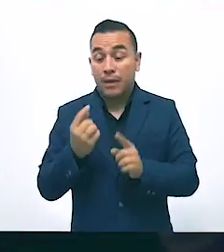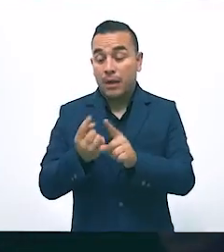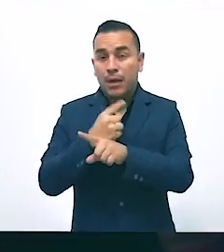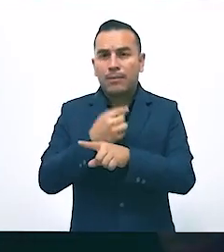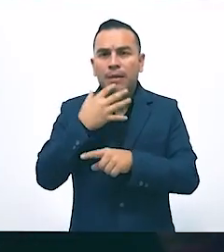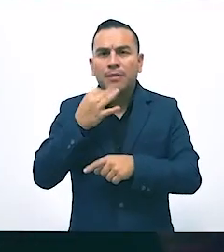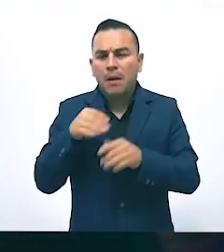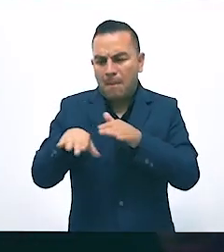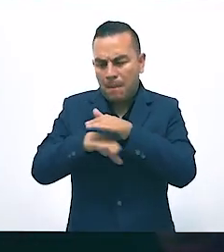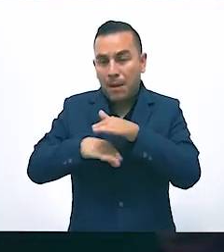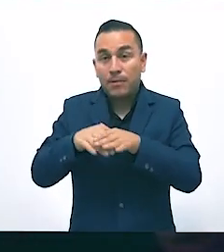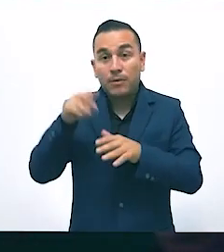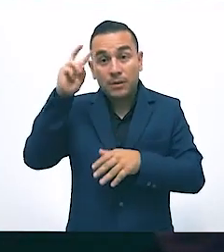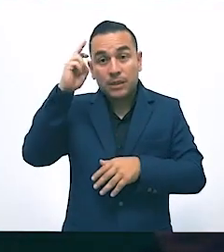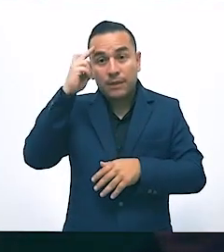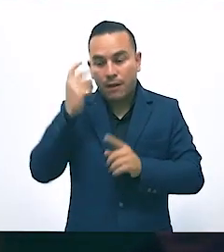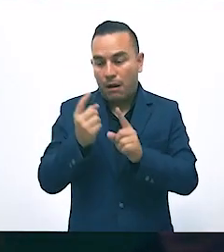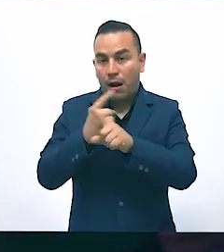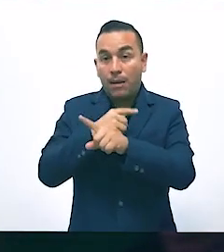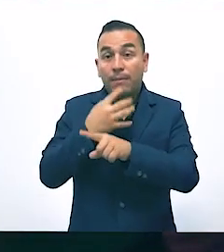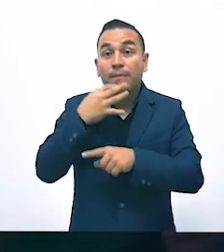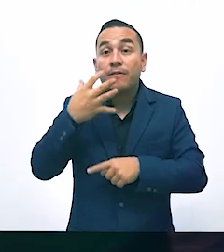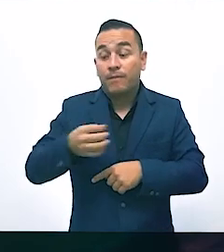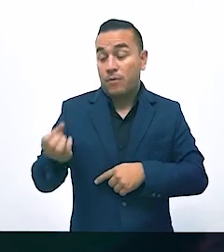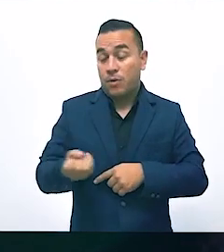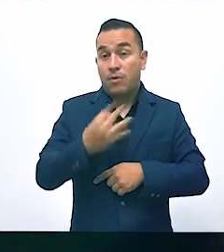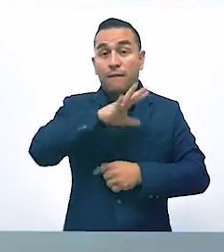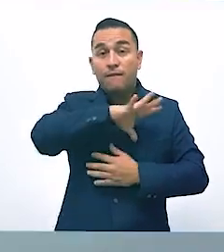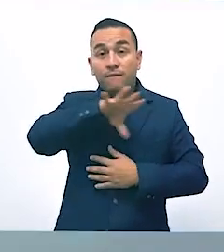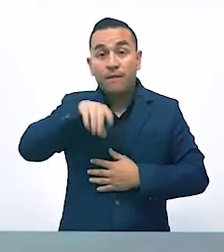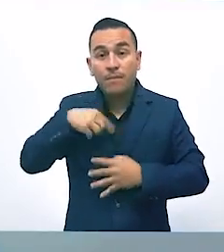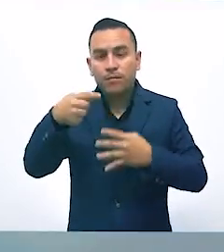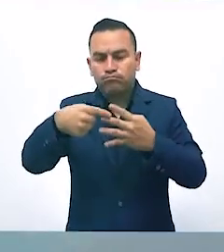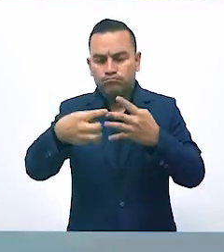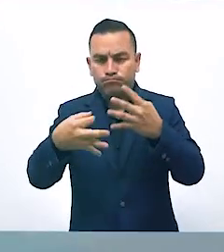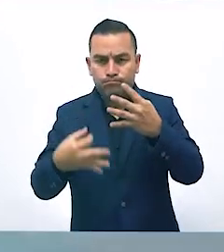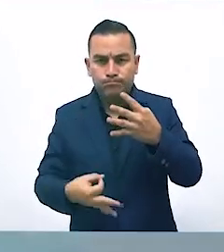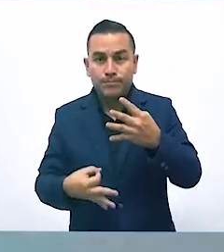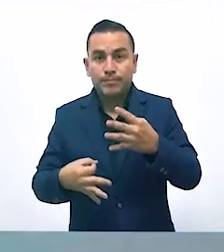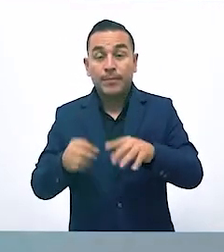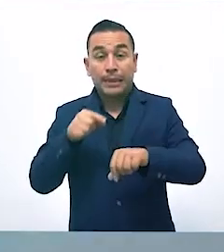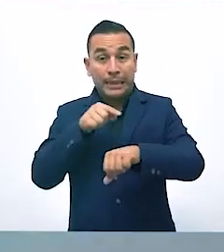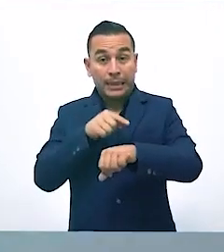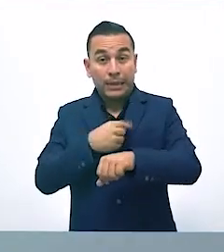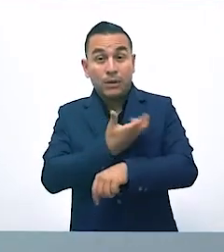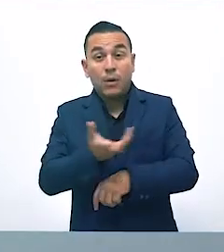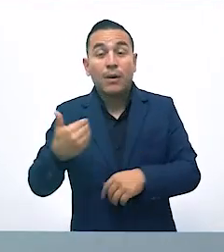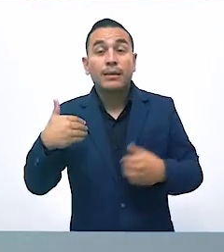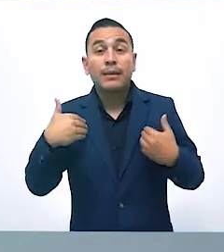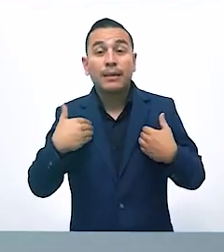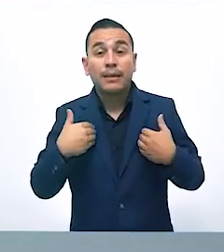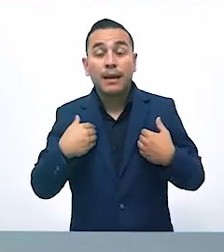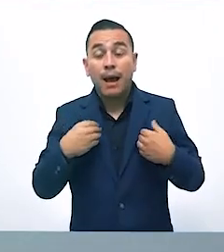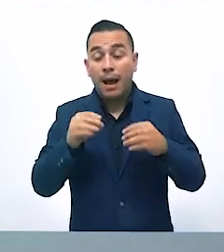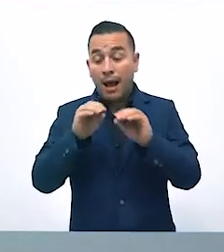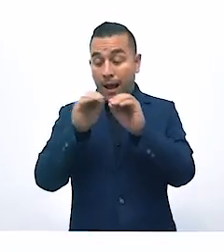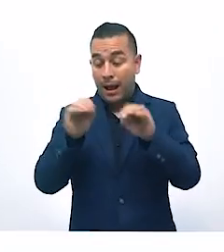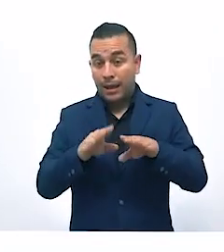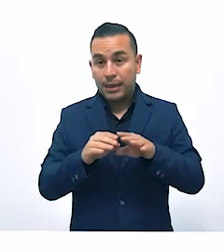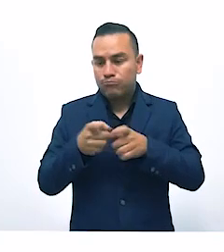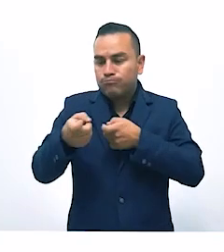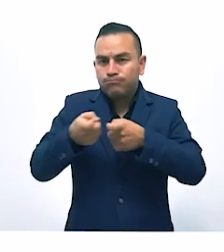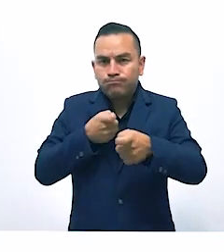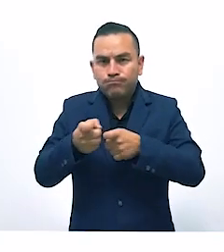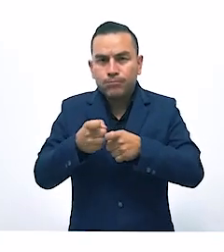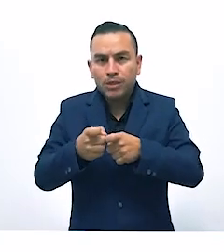de estos cambios son sencillos, pero hacen una gran diferencia para una nueva familia. La ley también contempla un registro clínico digital para el bebé.